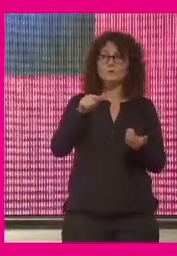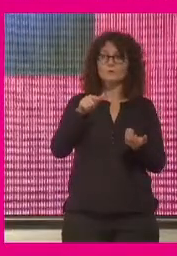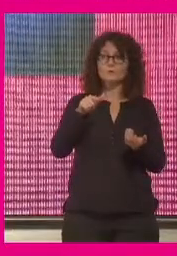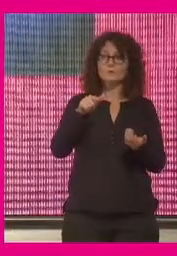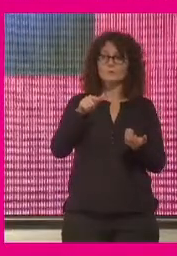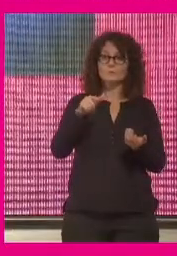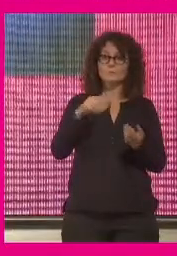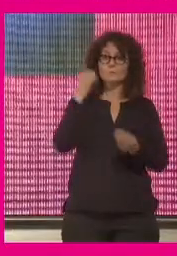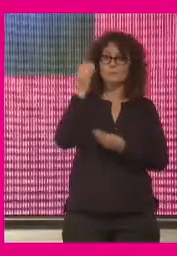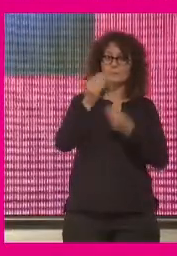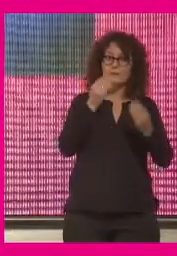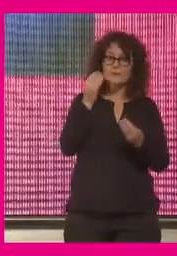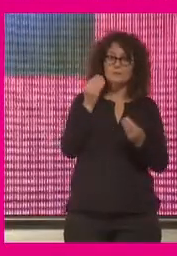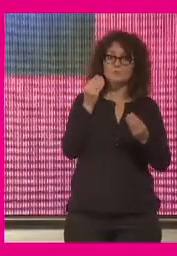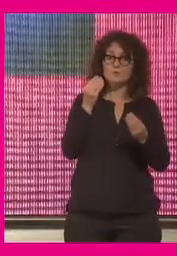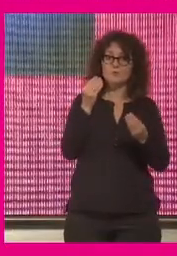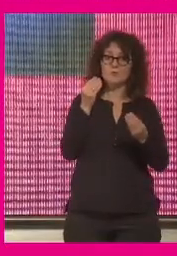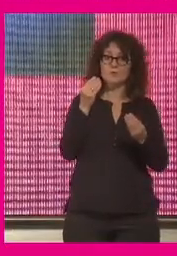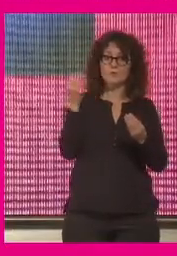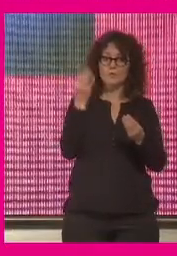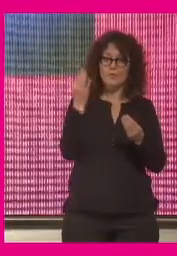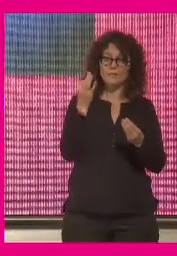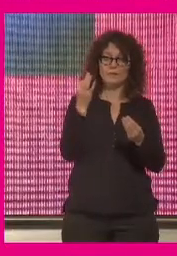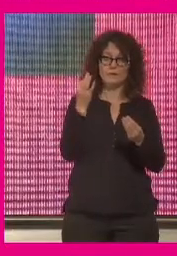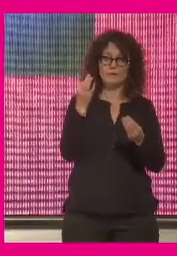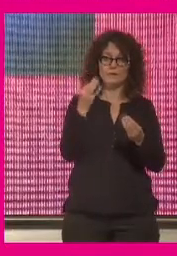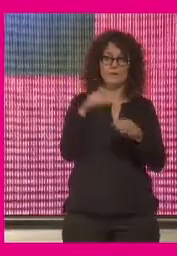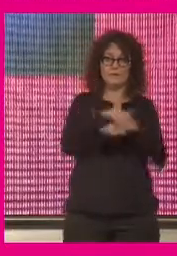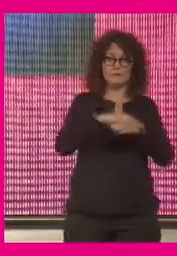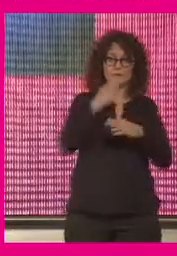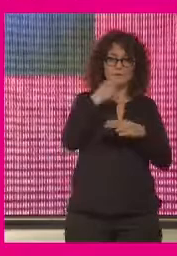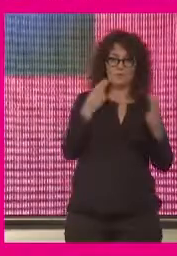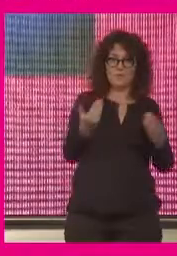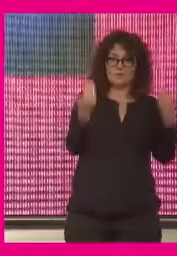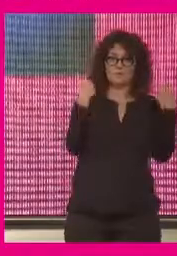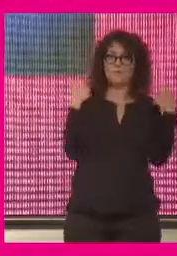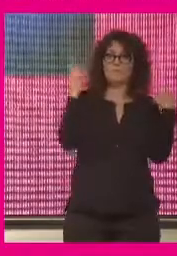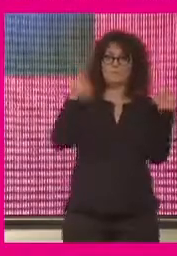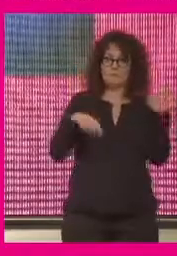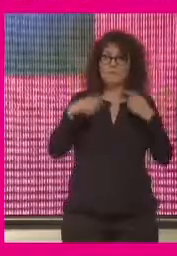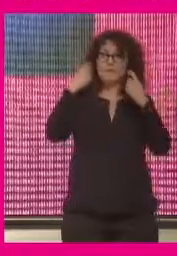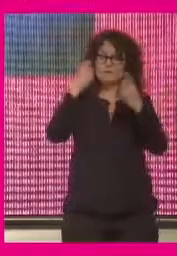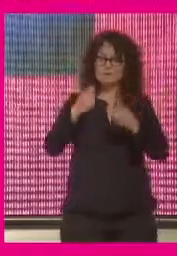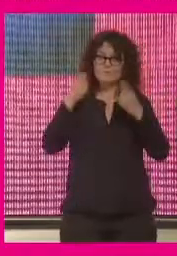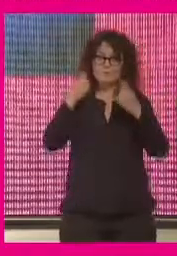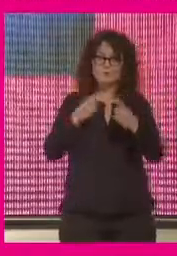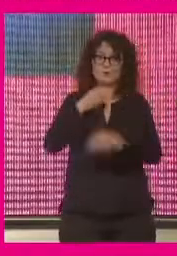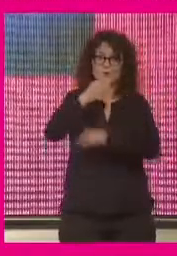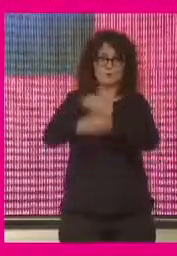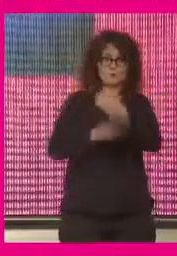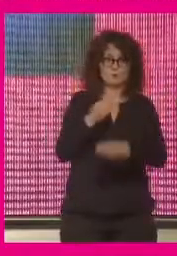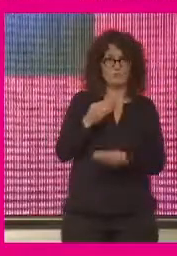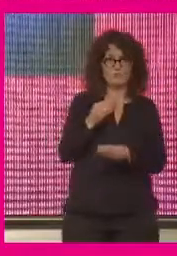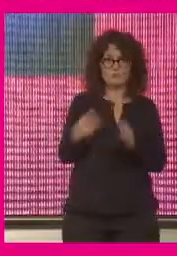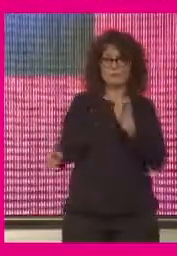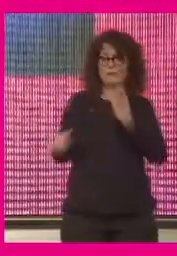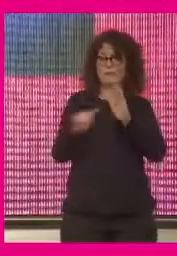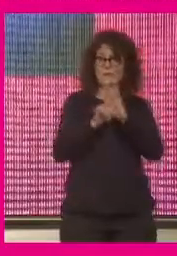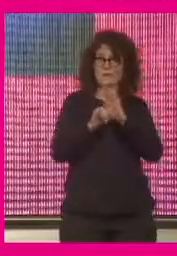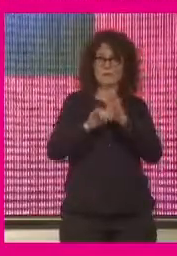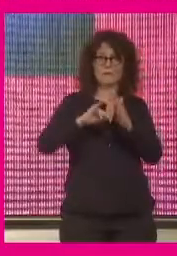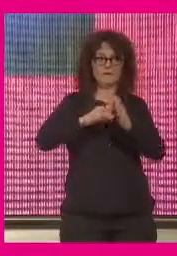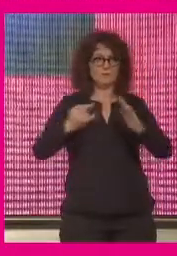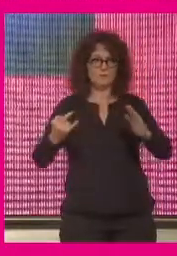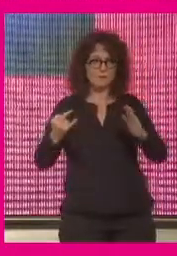de evangelización que nos toca a los que estamos en responsabilidad pública porque también tenemos que hacer un esfuerzo de culturalización y de acercar a la